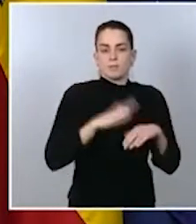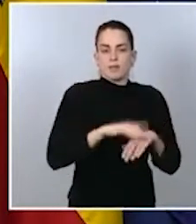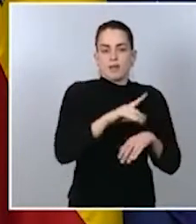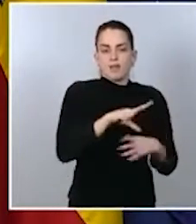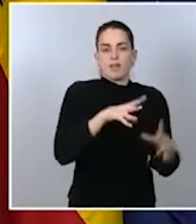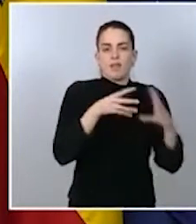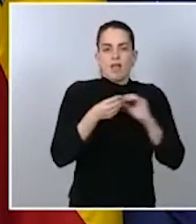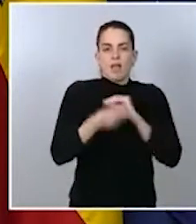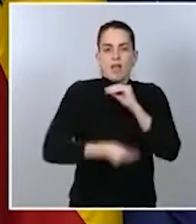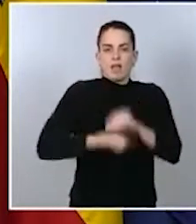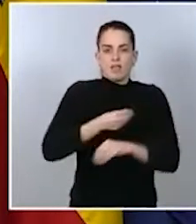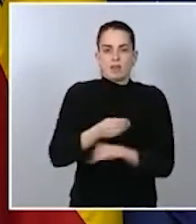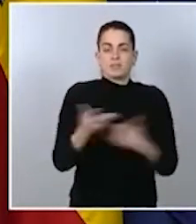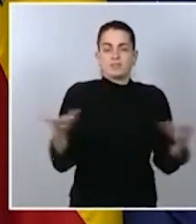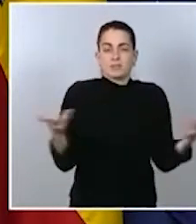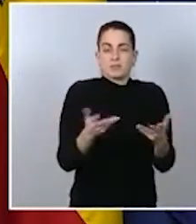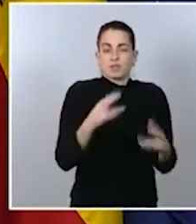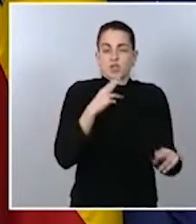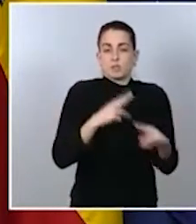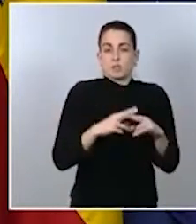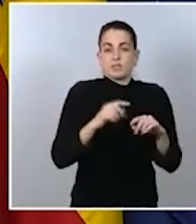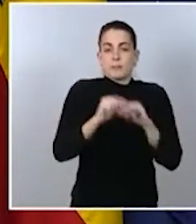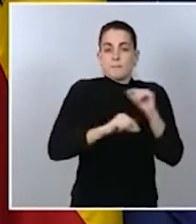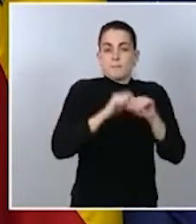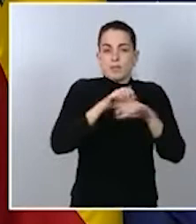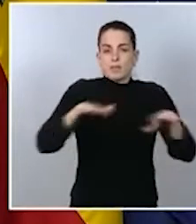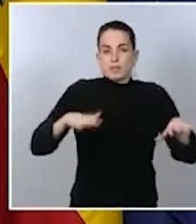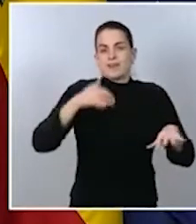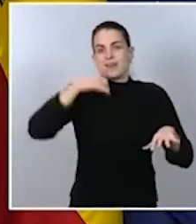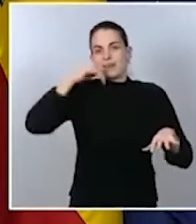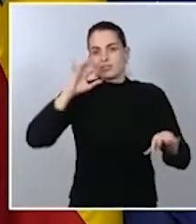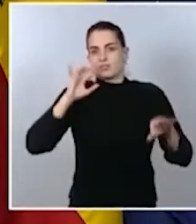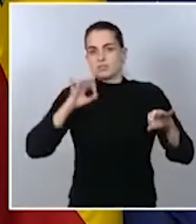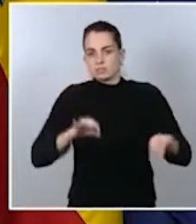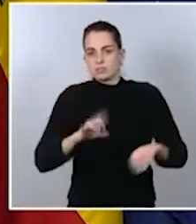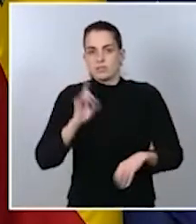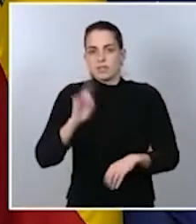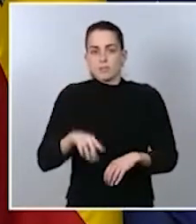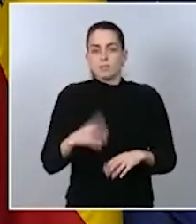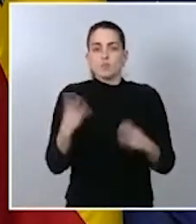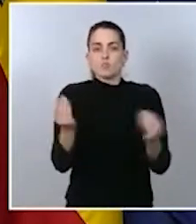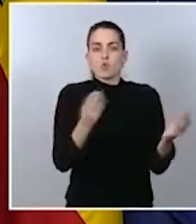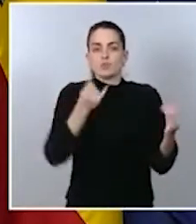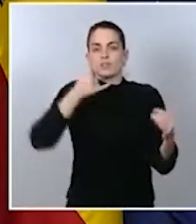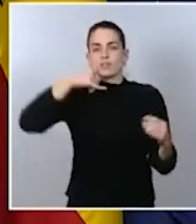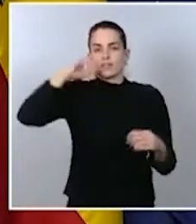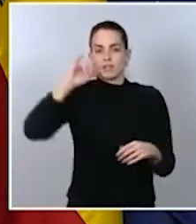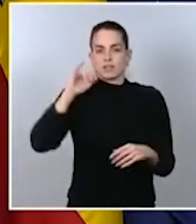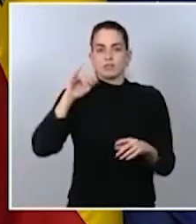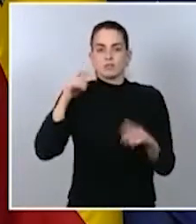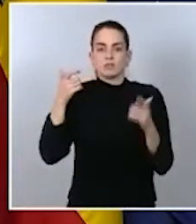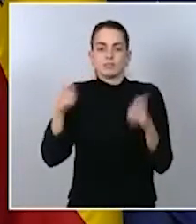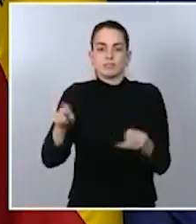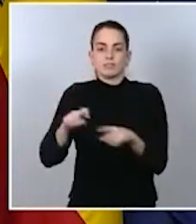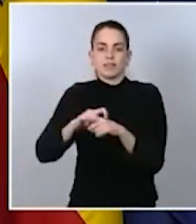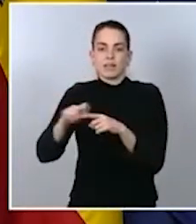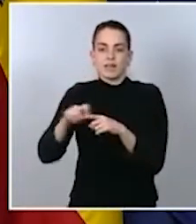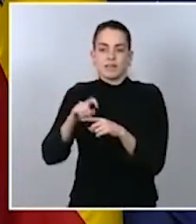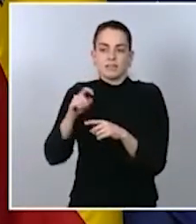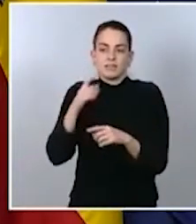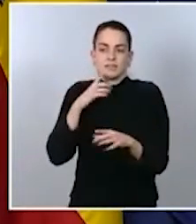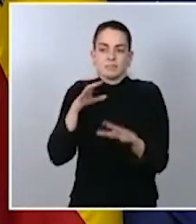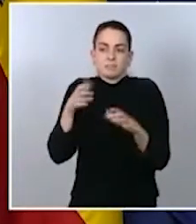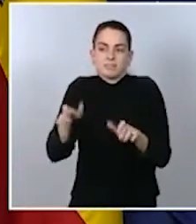llamamos la de la pandemia de riesgo y un multirriesgo de carácter difuso. En esta circunstancia, las